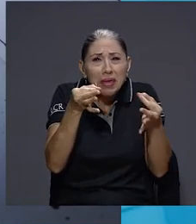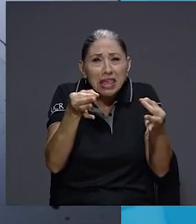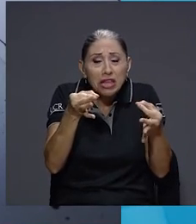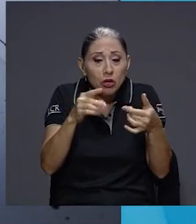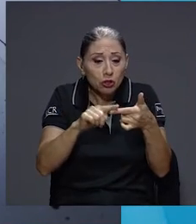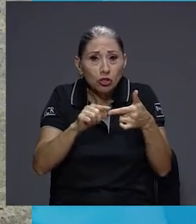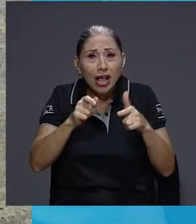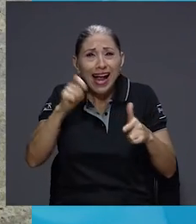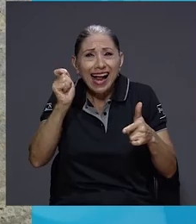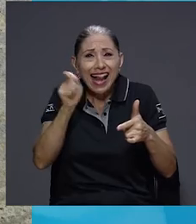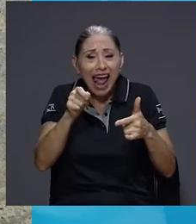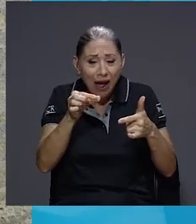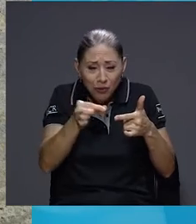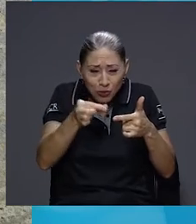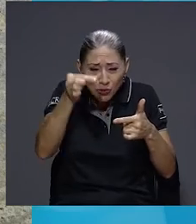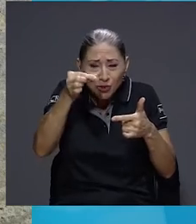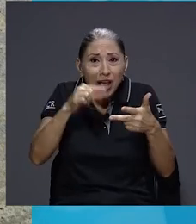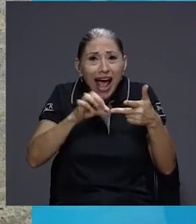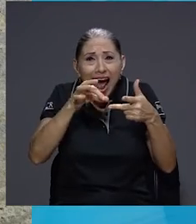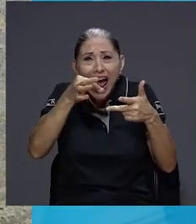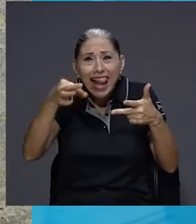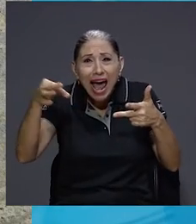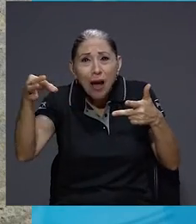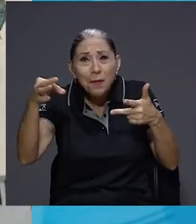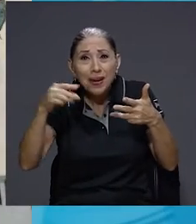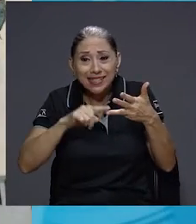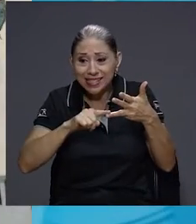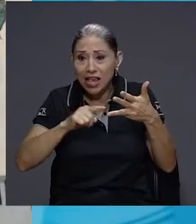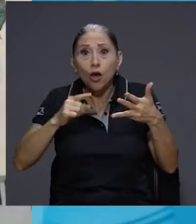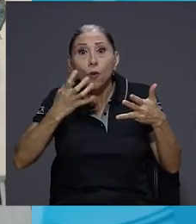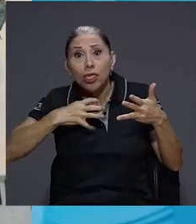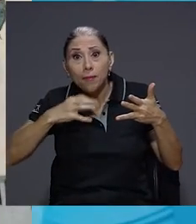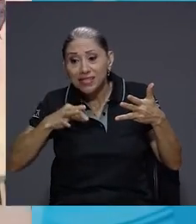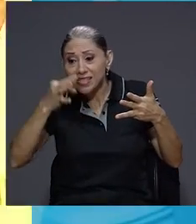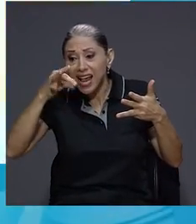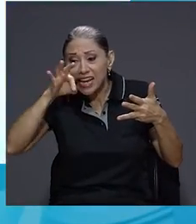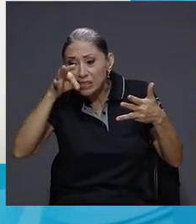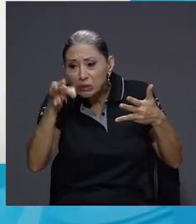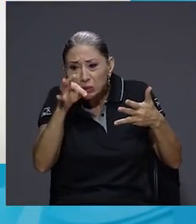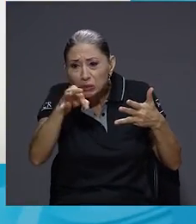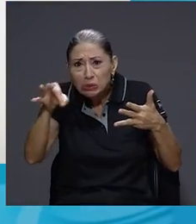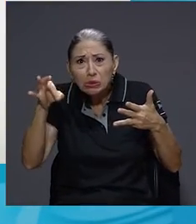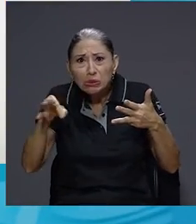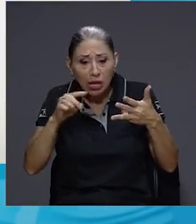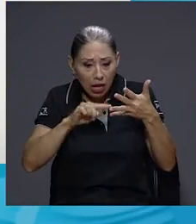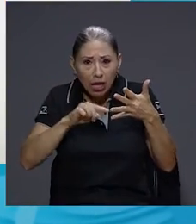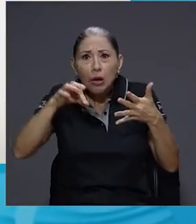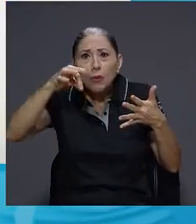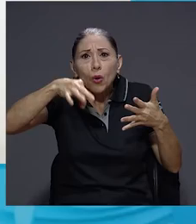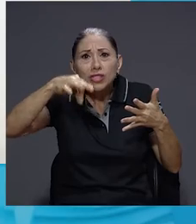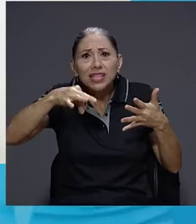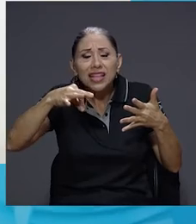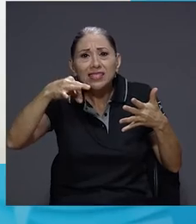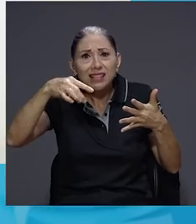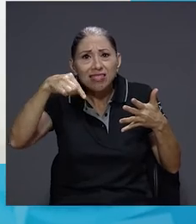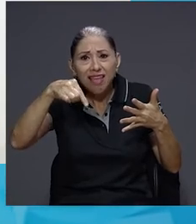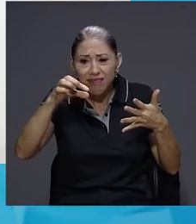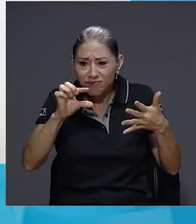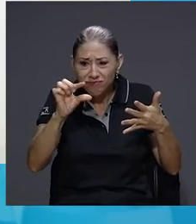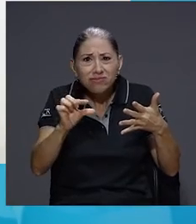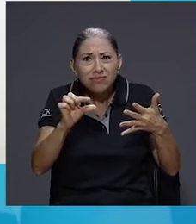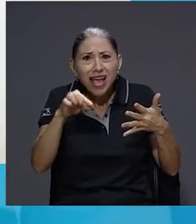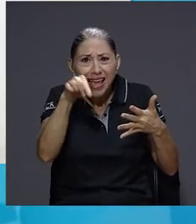alambres de cobre, etiquetas de manzanas, por ejemplo, bolsitas de té. Pero son más de 20 cosas que usamos